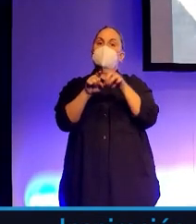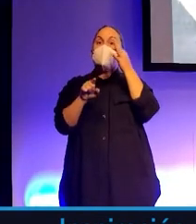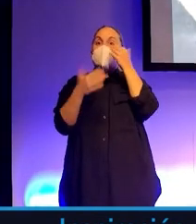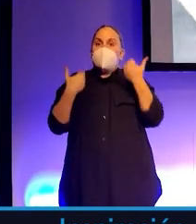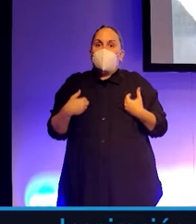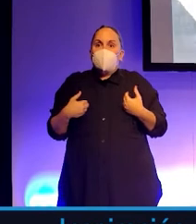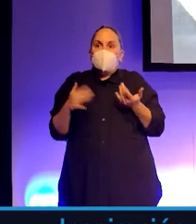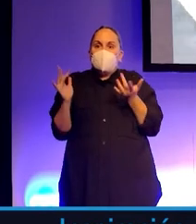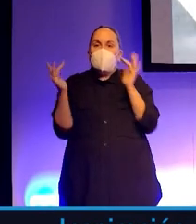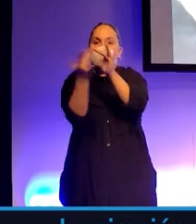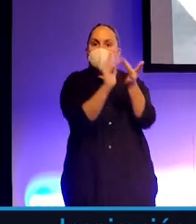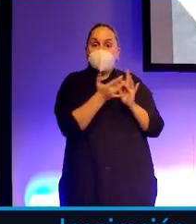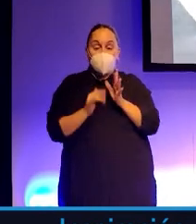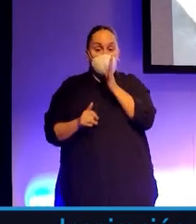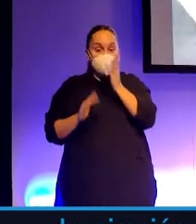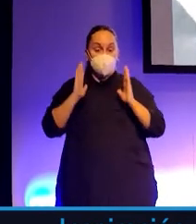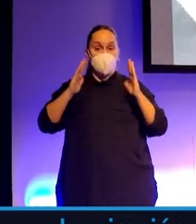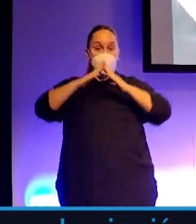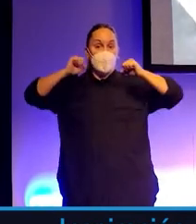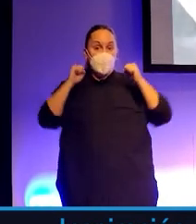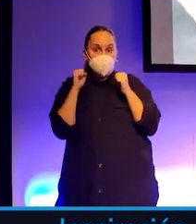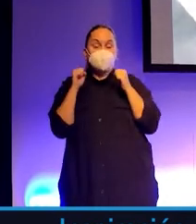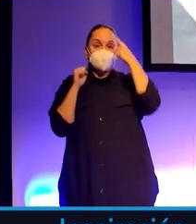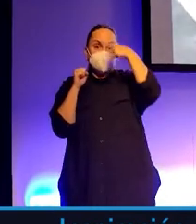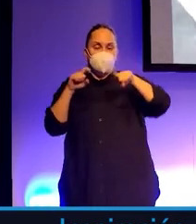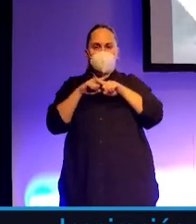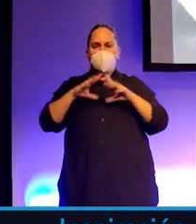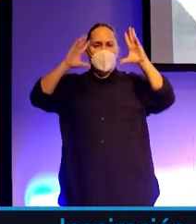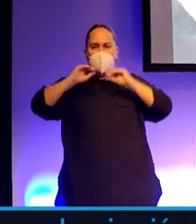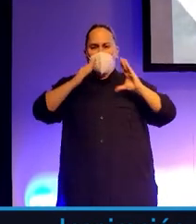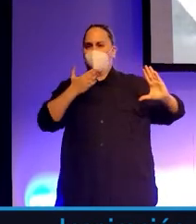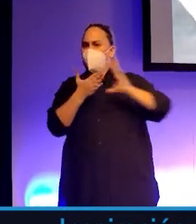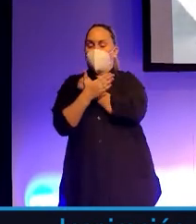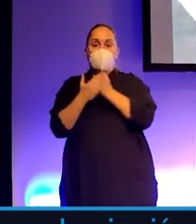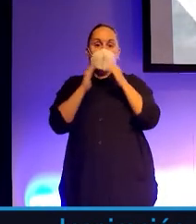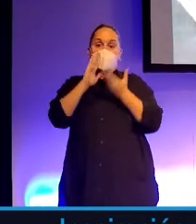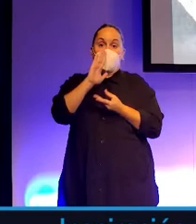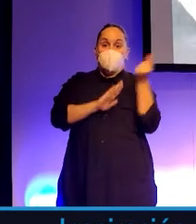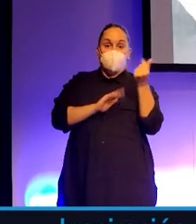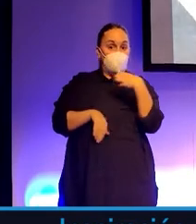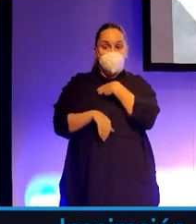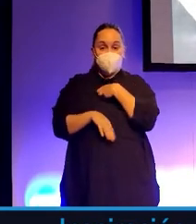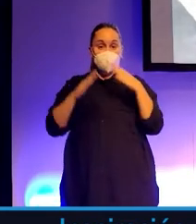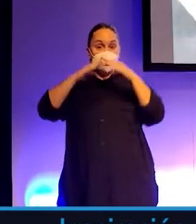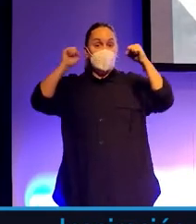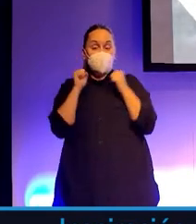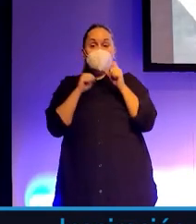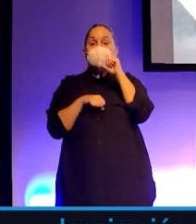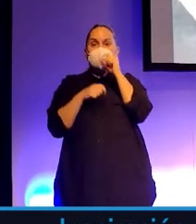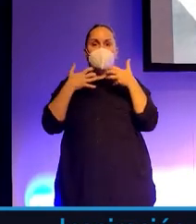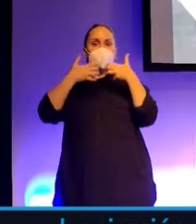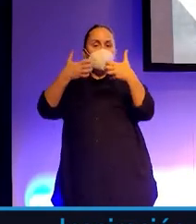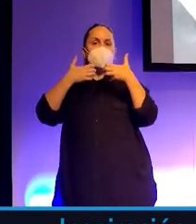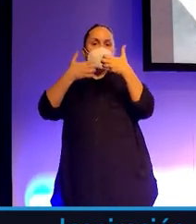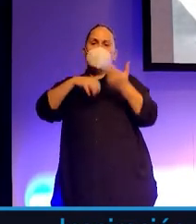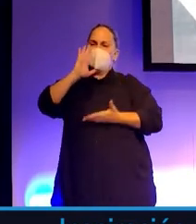humano. Porque cuando estábamos encerrados, cuando estábamos en este lockdown, cuando no podíamos salir, lo que se comentaba en Twitter no era,